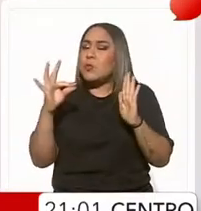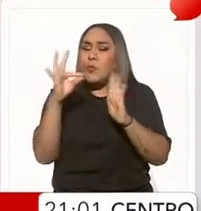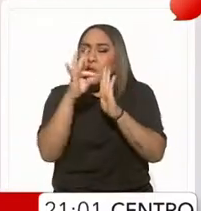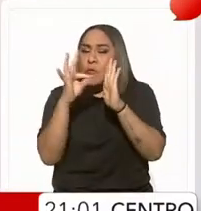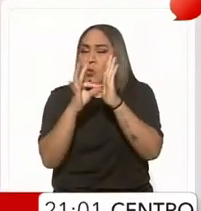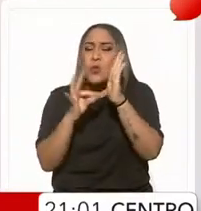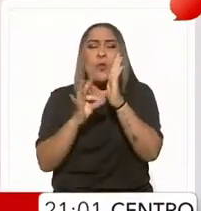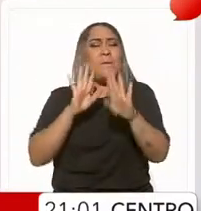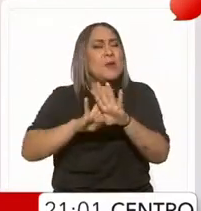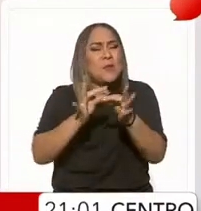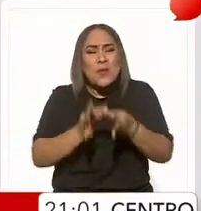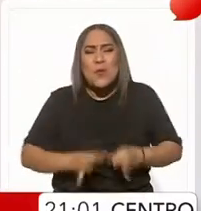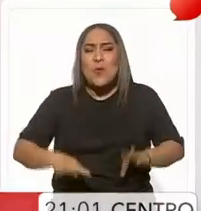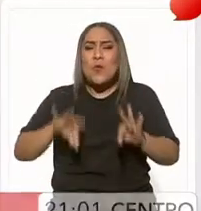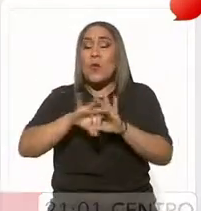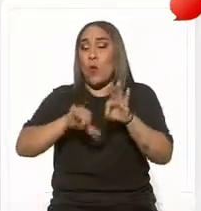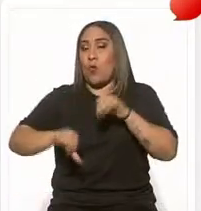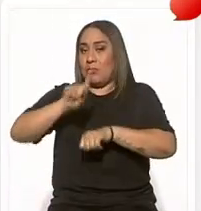información del día.